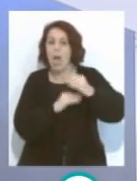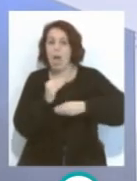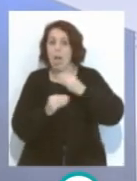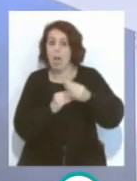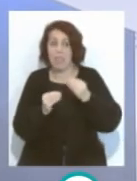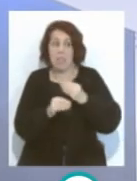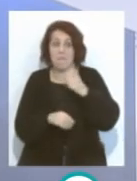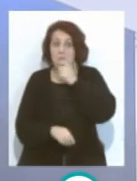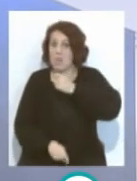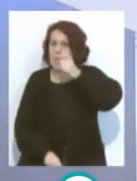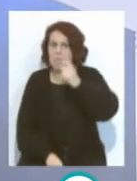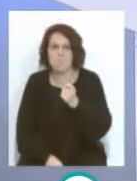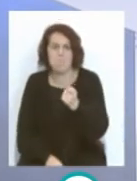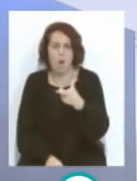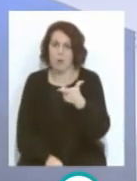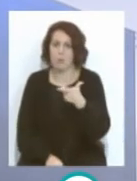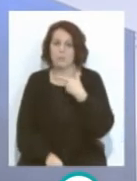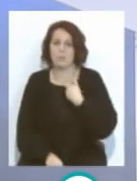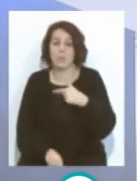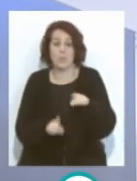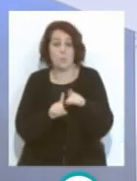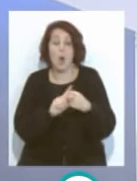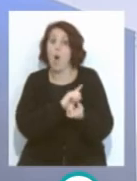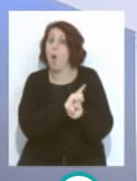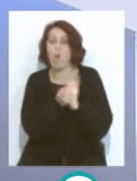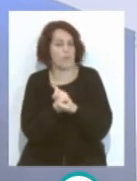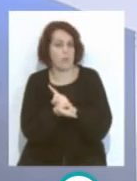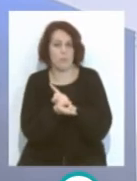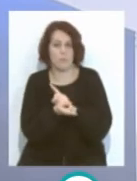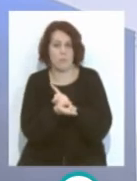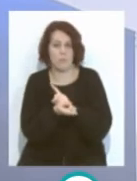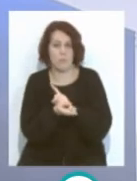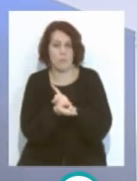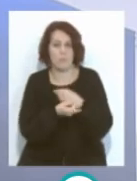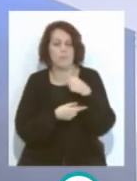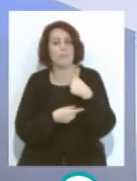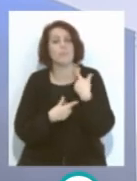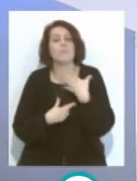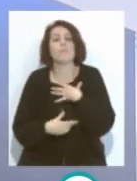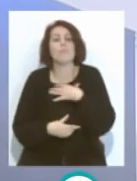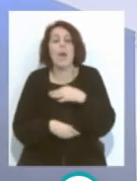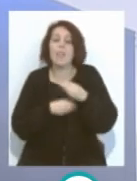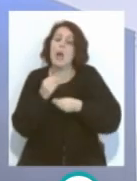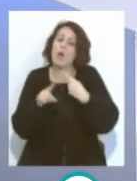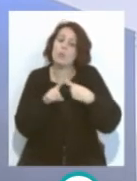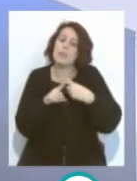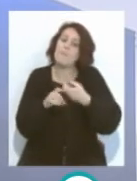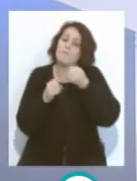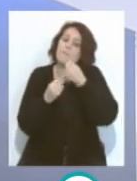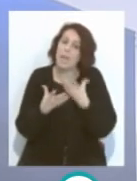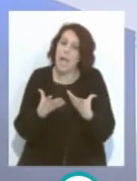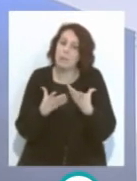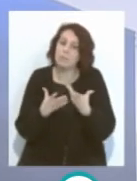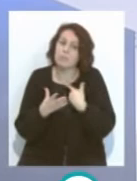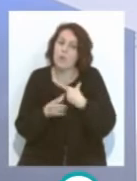muy poquita falta pecan de todo lo contrario con lo cual se puede hacer las cosas bien sin